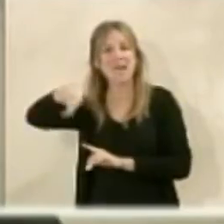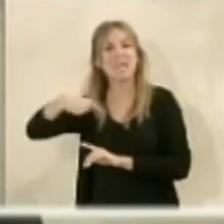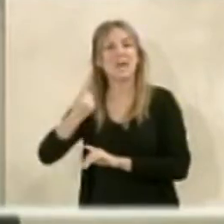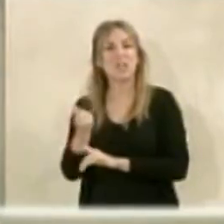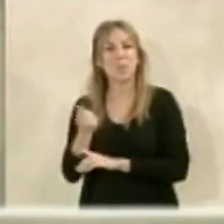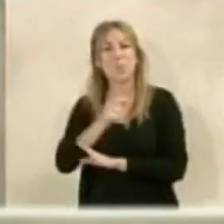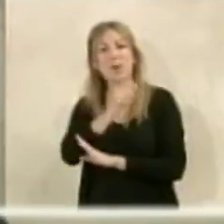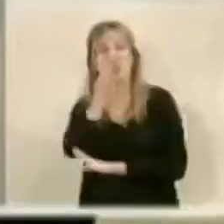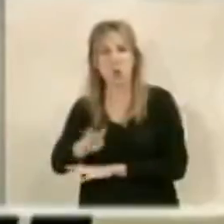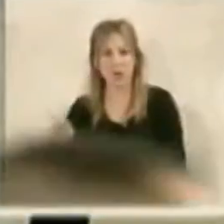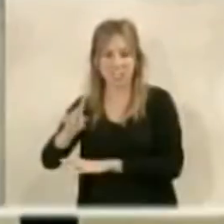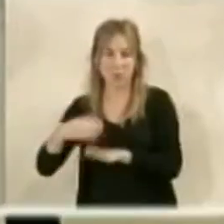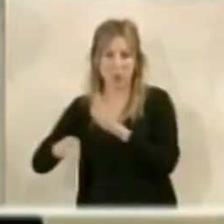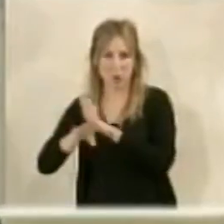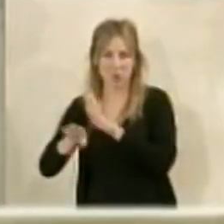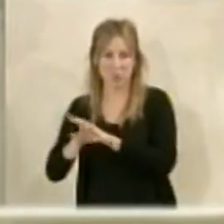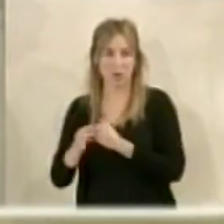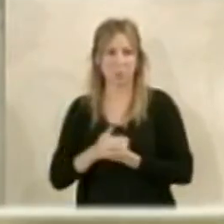comenzamos con el segundo pleno gracias